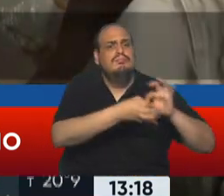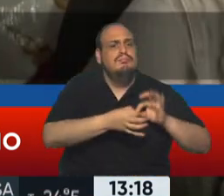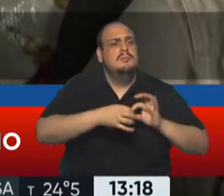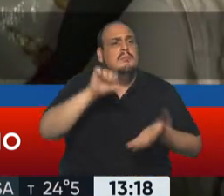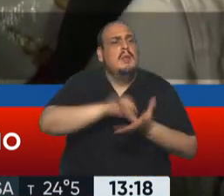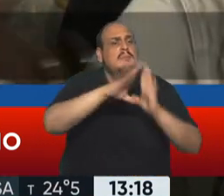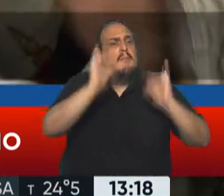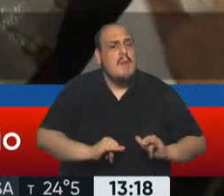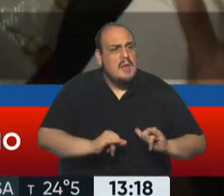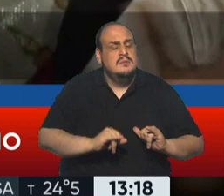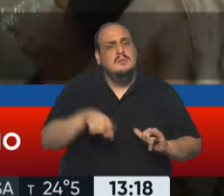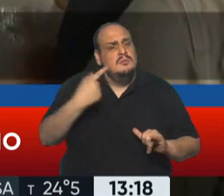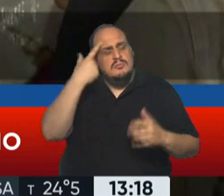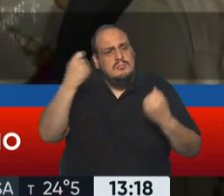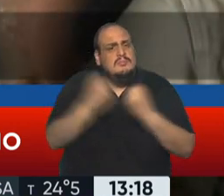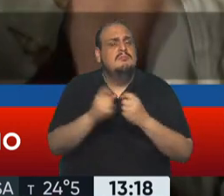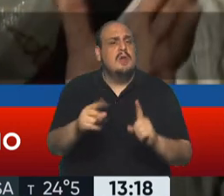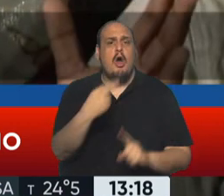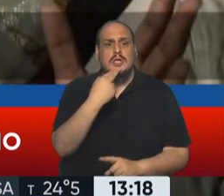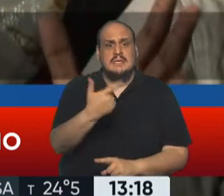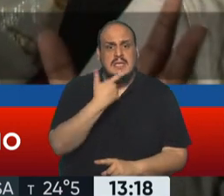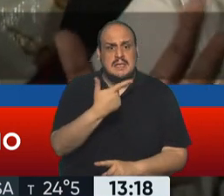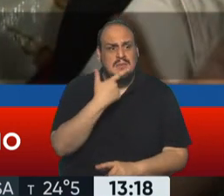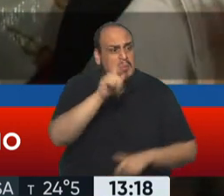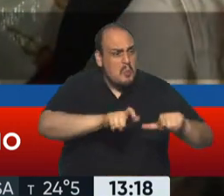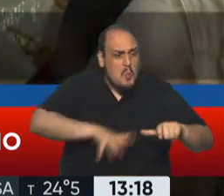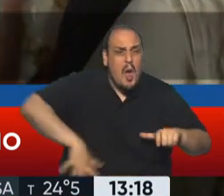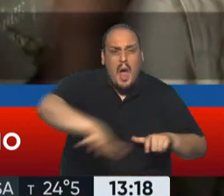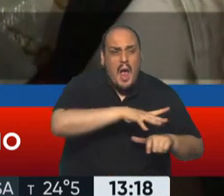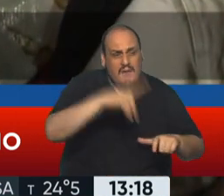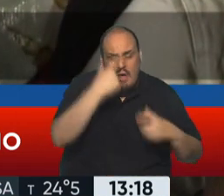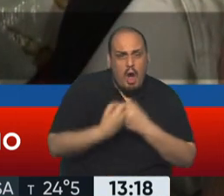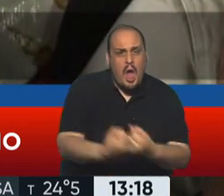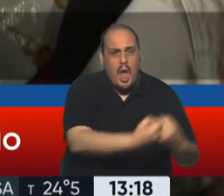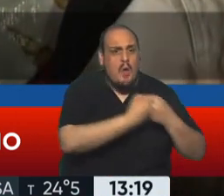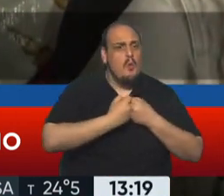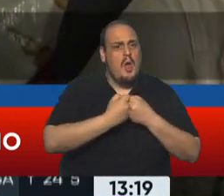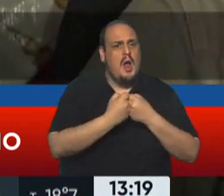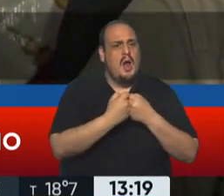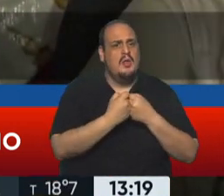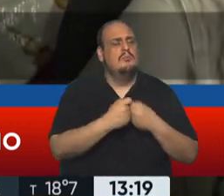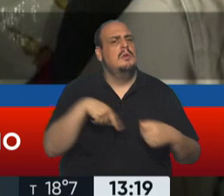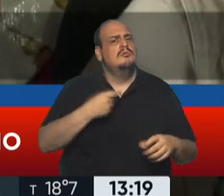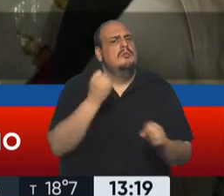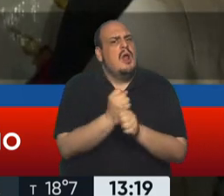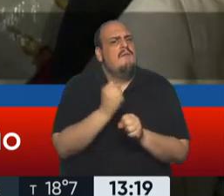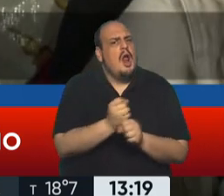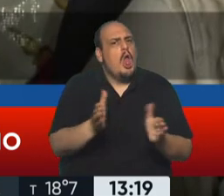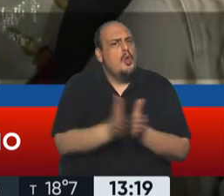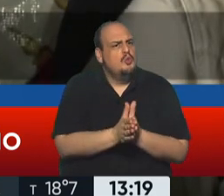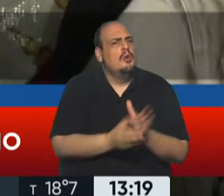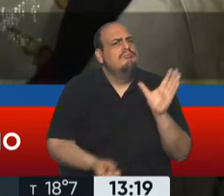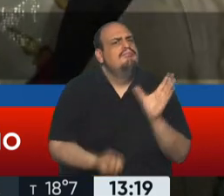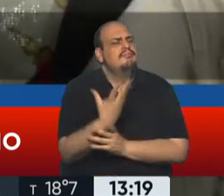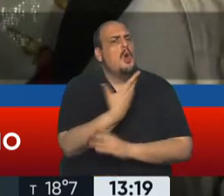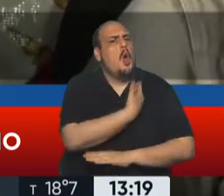nos hace un solo, nos hace un acuerdo en septiembre del 2021, nos hace un acuerdo en el Nos hace un acuerdo para hacer un gobierno,